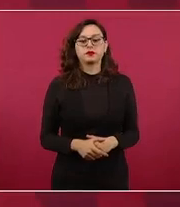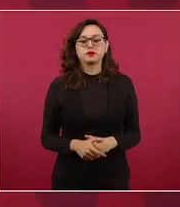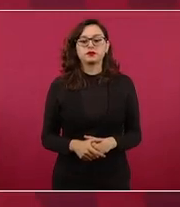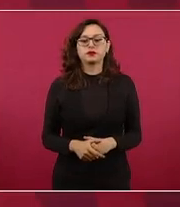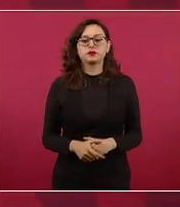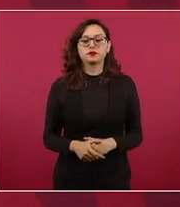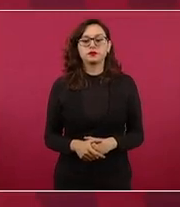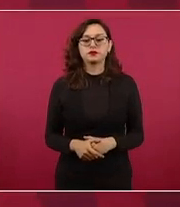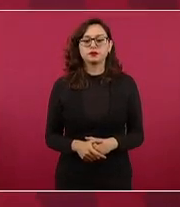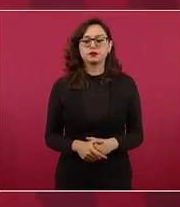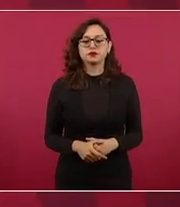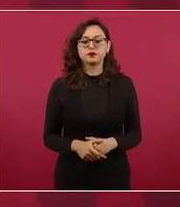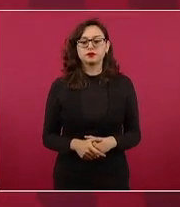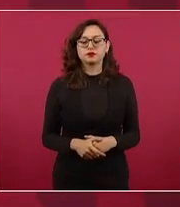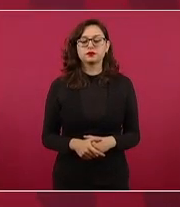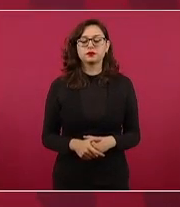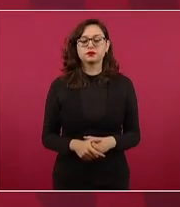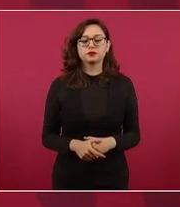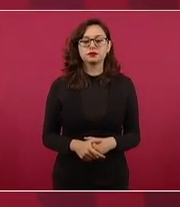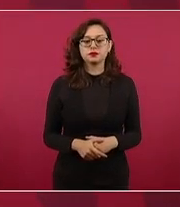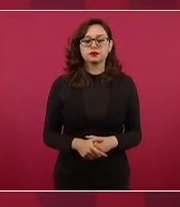en México